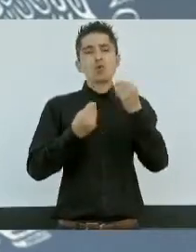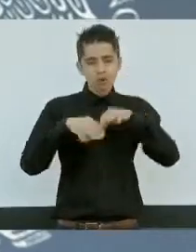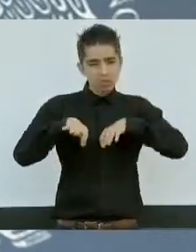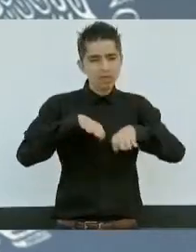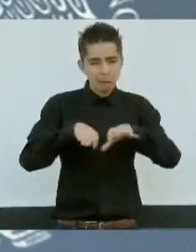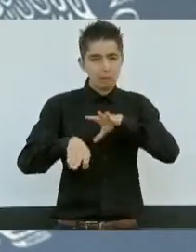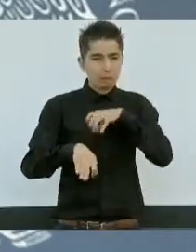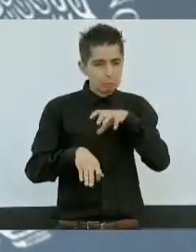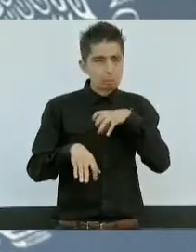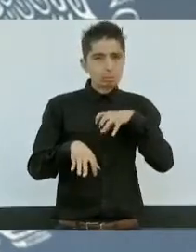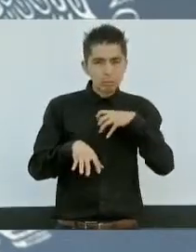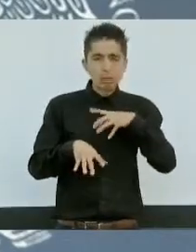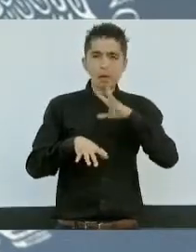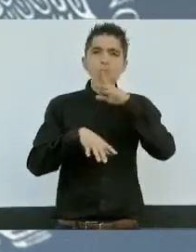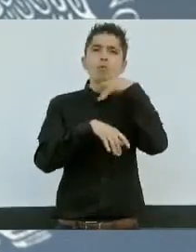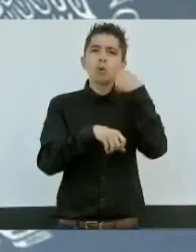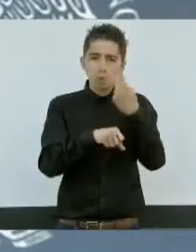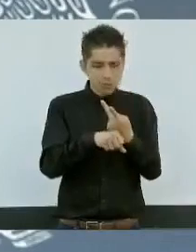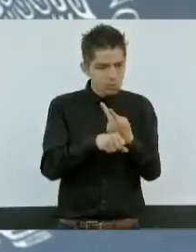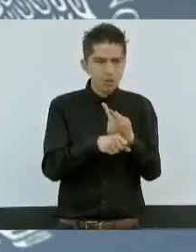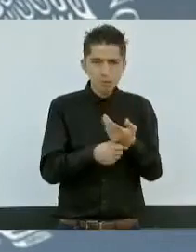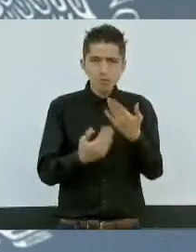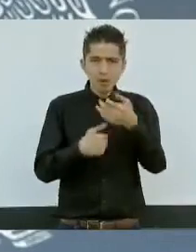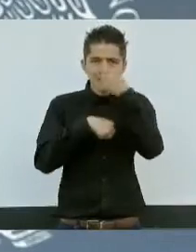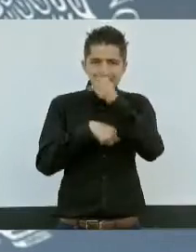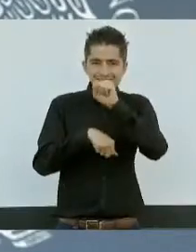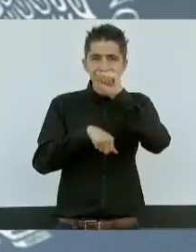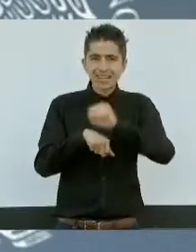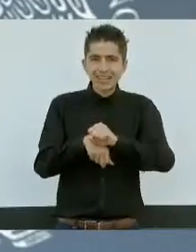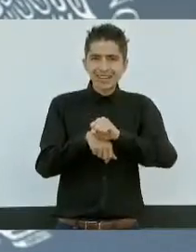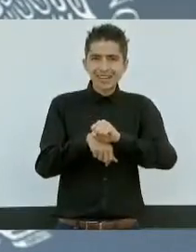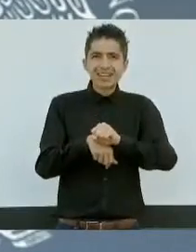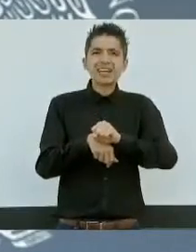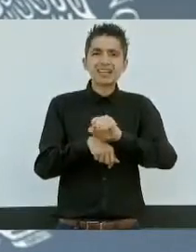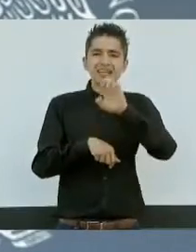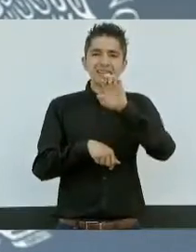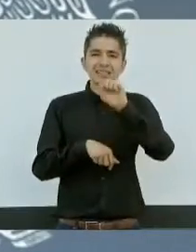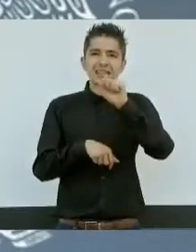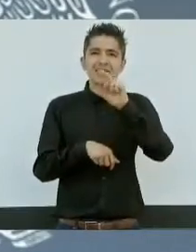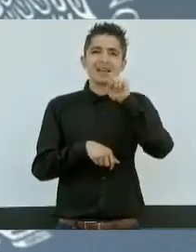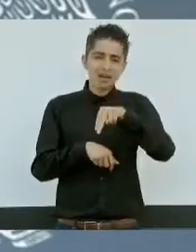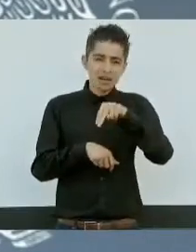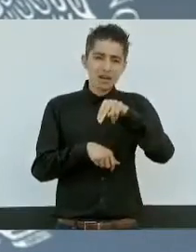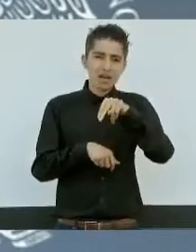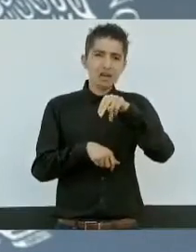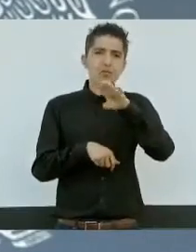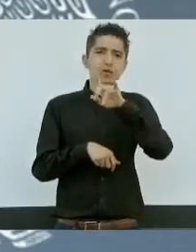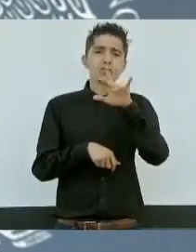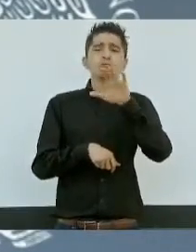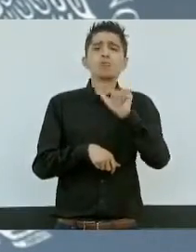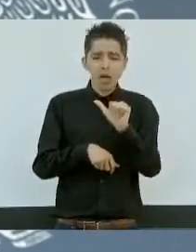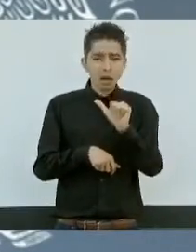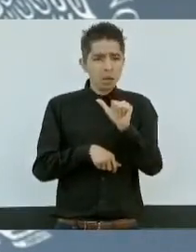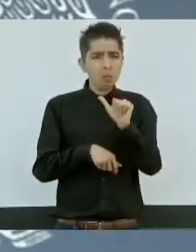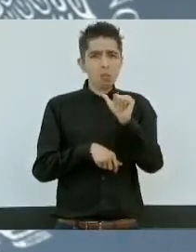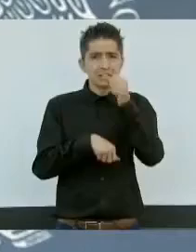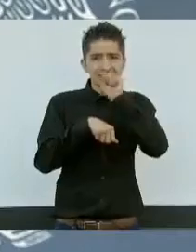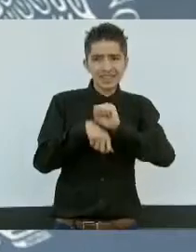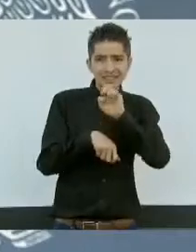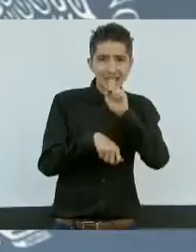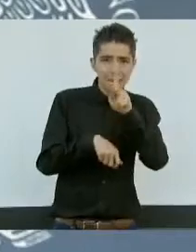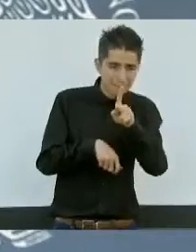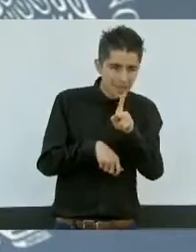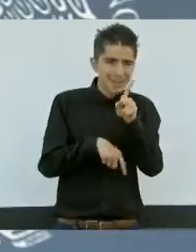hemos trabajado mucho con la voluntad del secretario Esteban Moctezuma y el equipo de trabajo y con